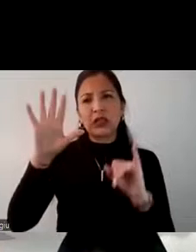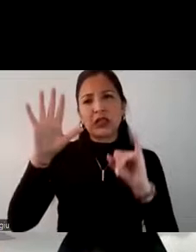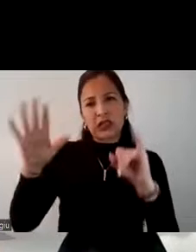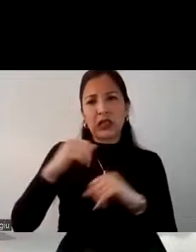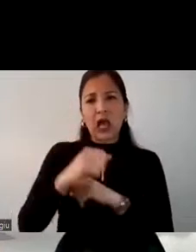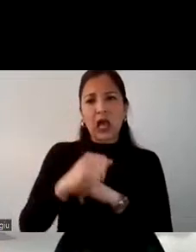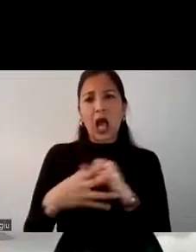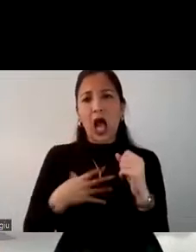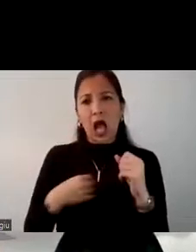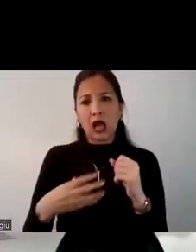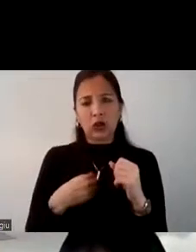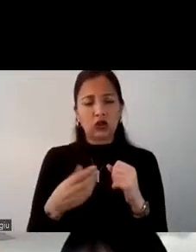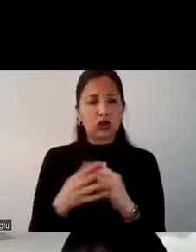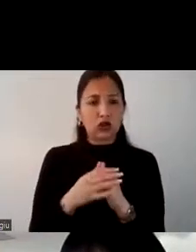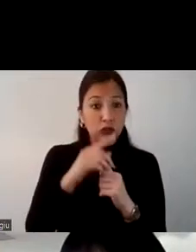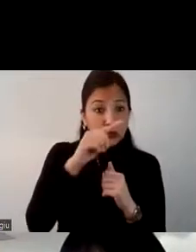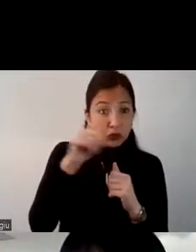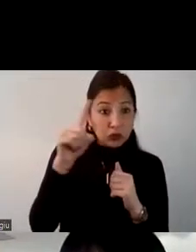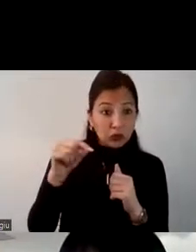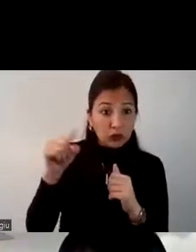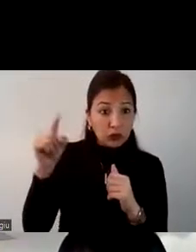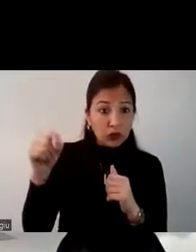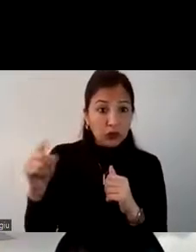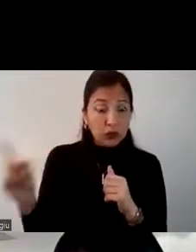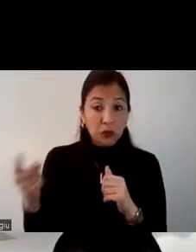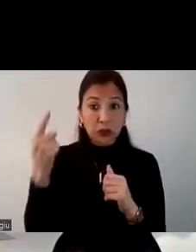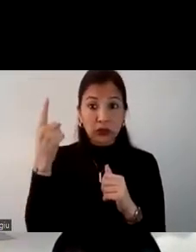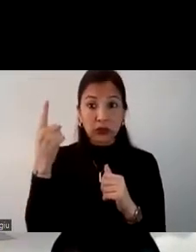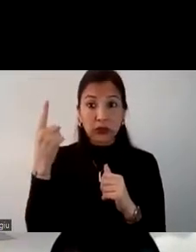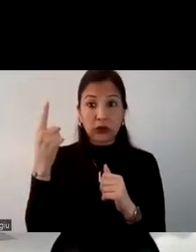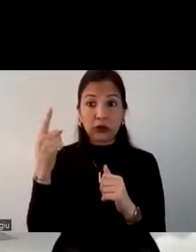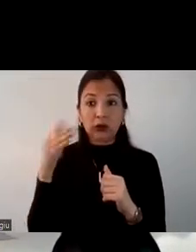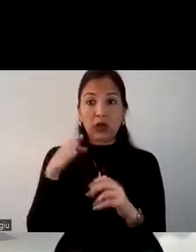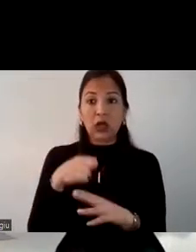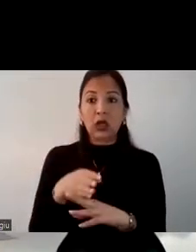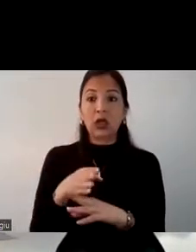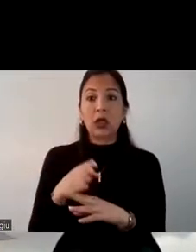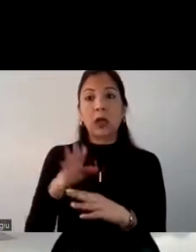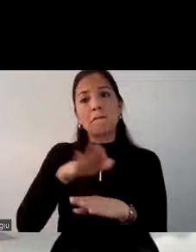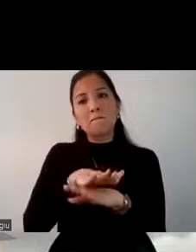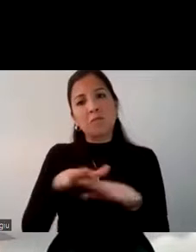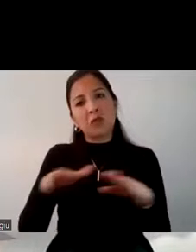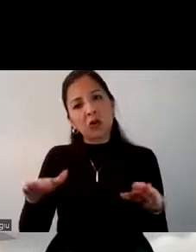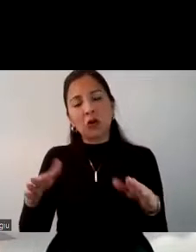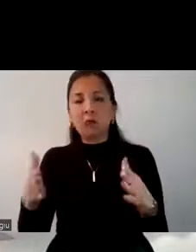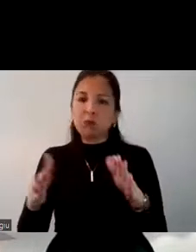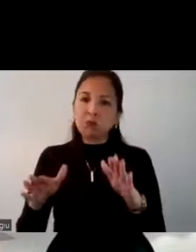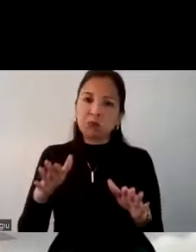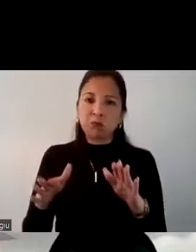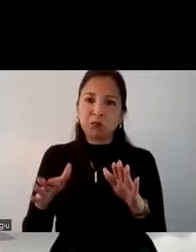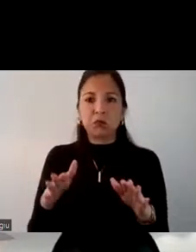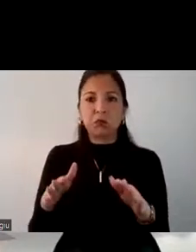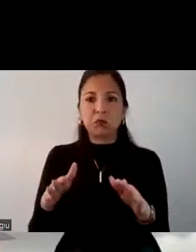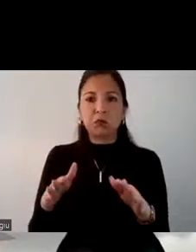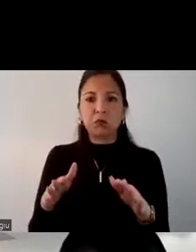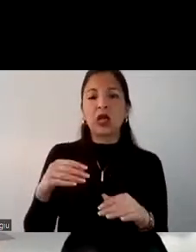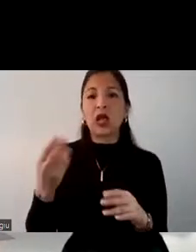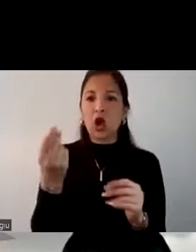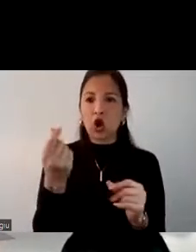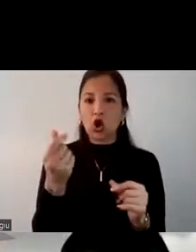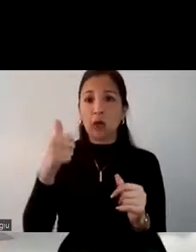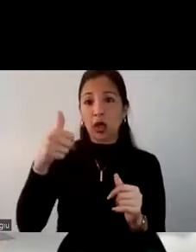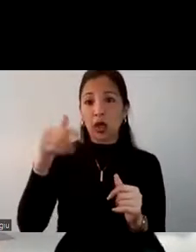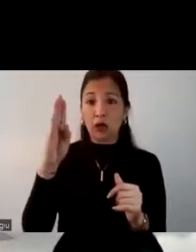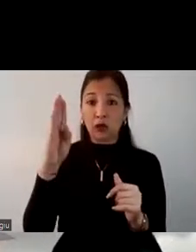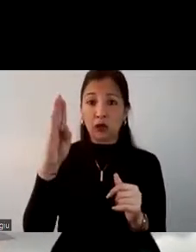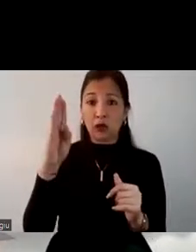segundo gráfico de generaciones. Principalmente pertenece a un estrato medio. Podemos ver entre los niveles socioeconómicos A,